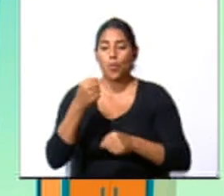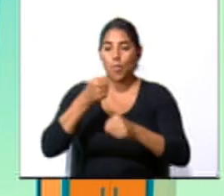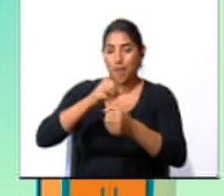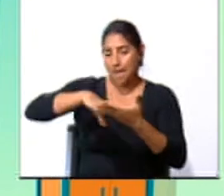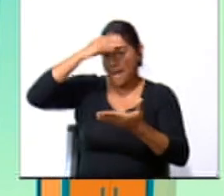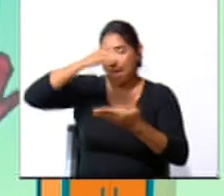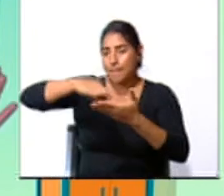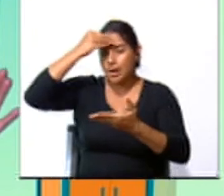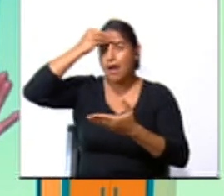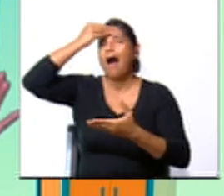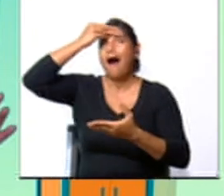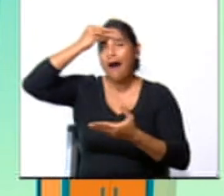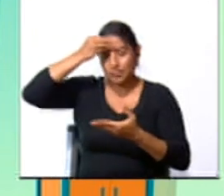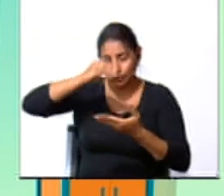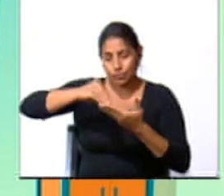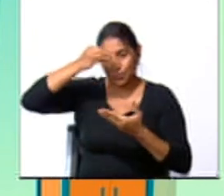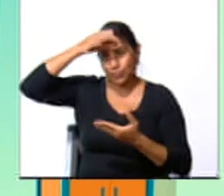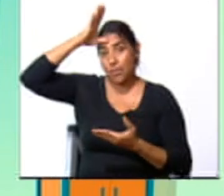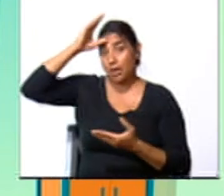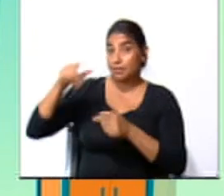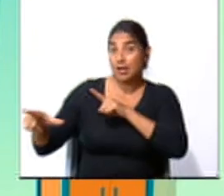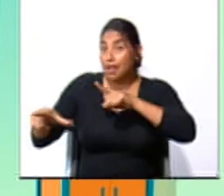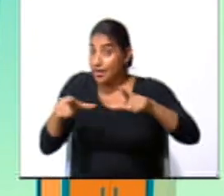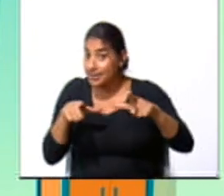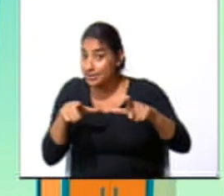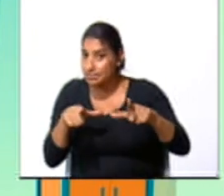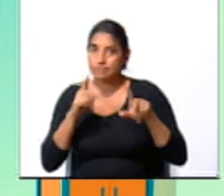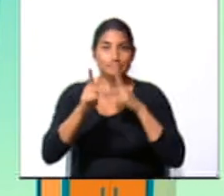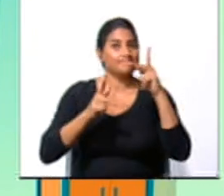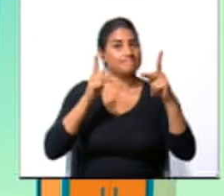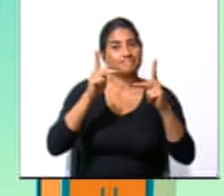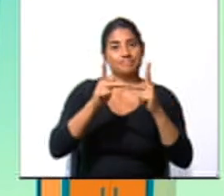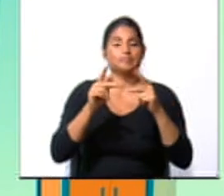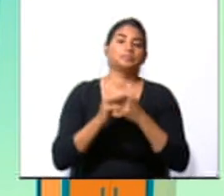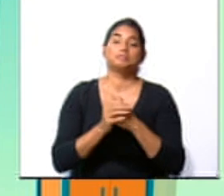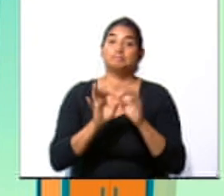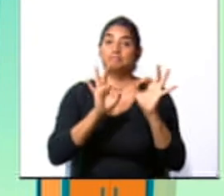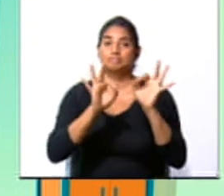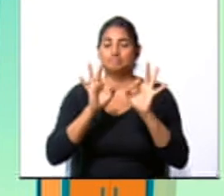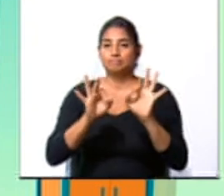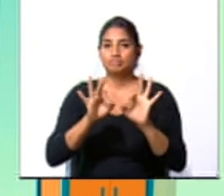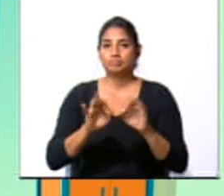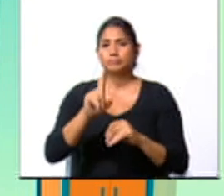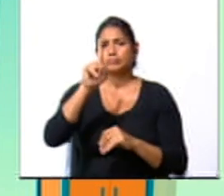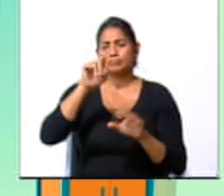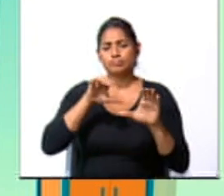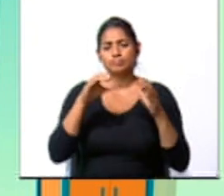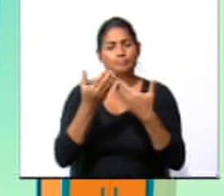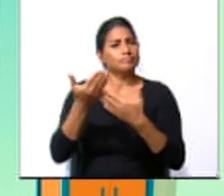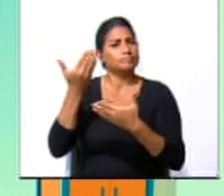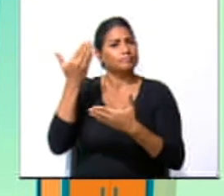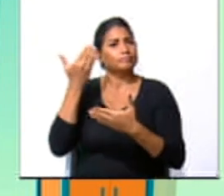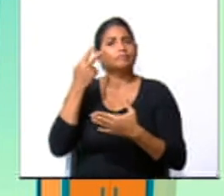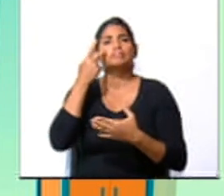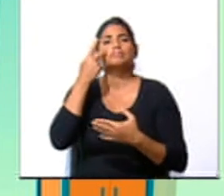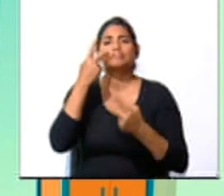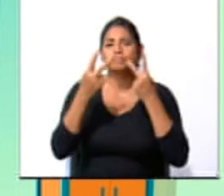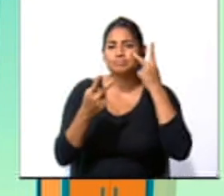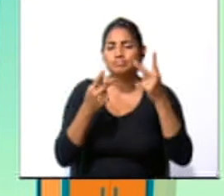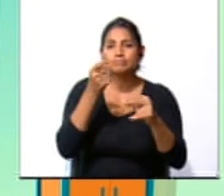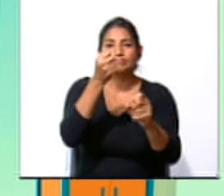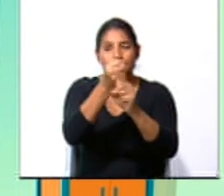conocimiento. ¿Qué les parece? ¿Listos? Perfecto. Bien, en una clase anterior estuvimos